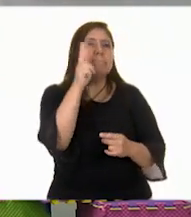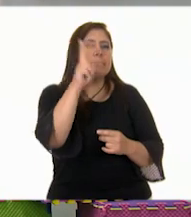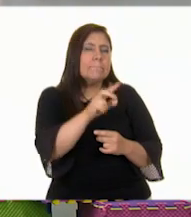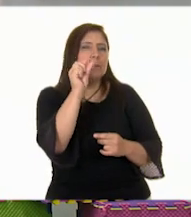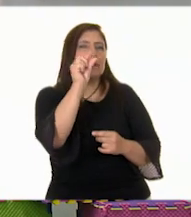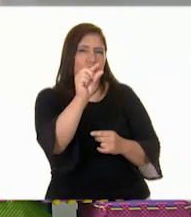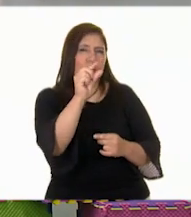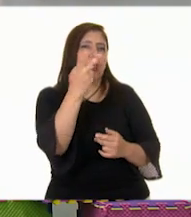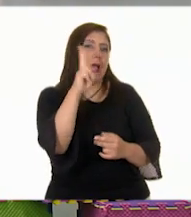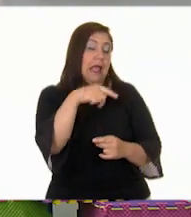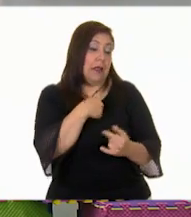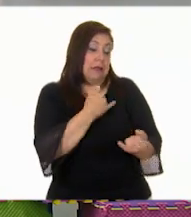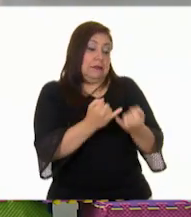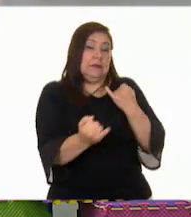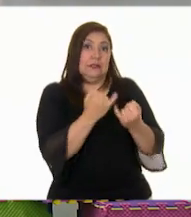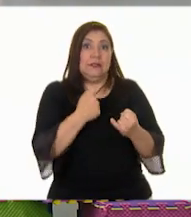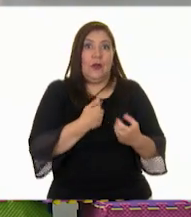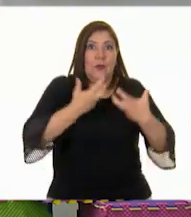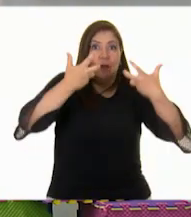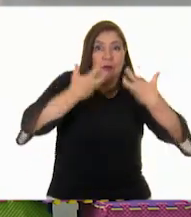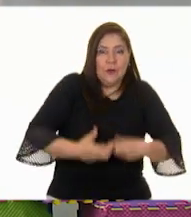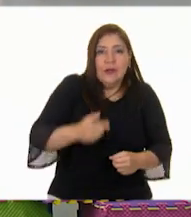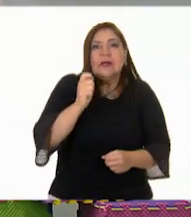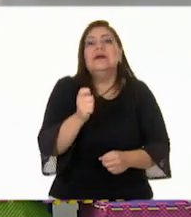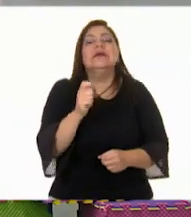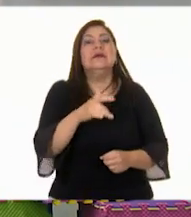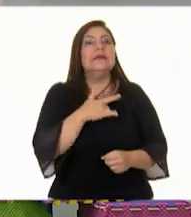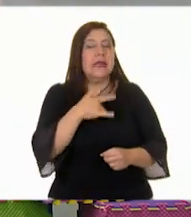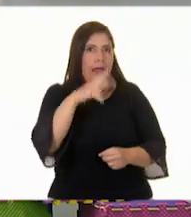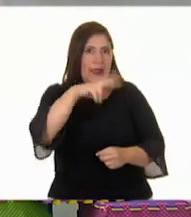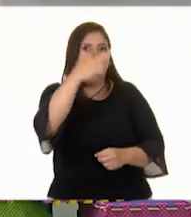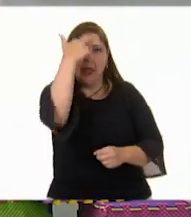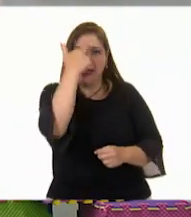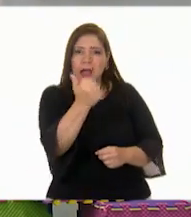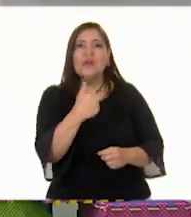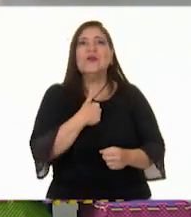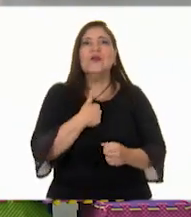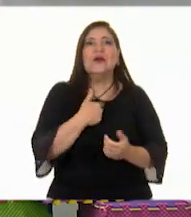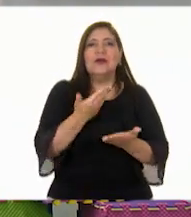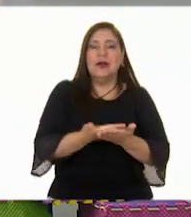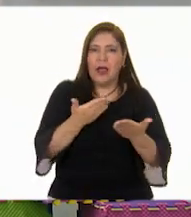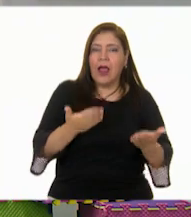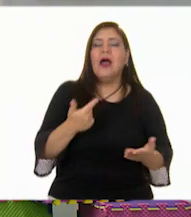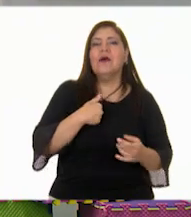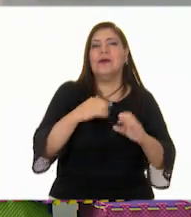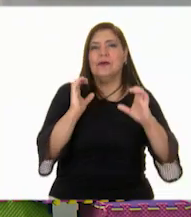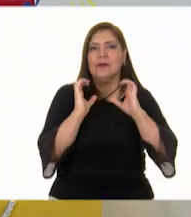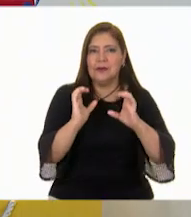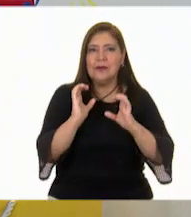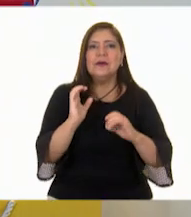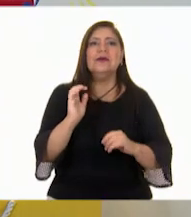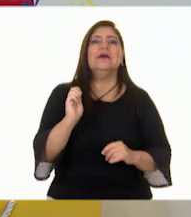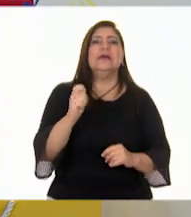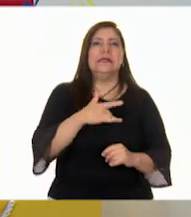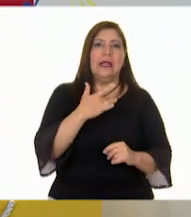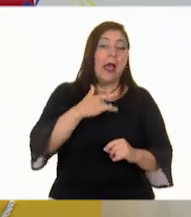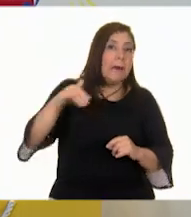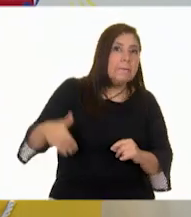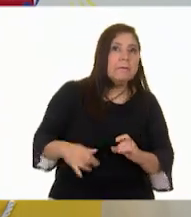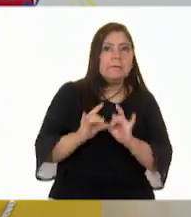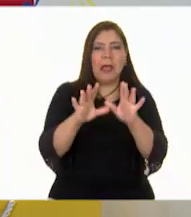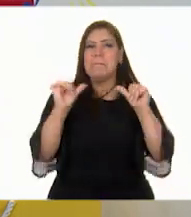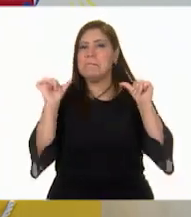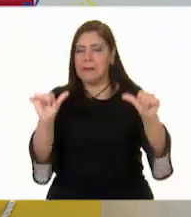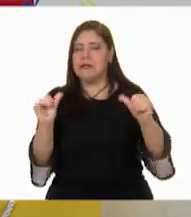afortunado porque solo fue el susto, pero tiene toda la razón. Ahora tendré más cuidado, así podré evitar un accidente. No te